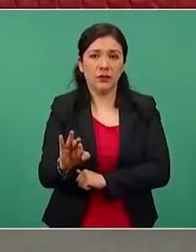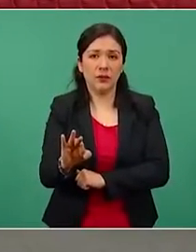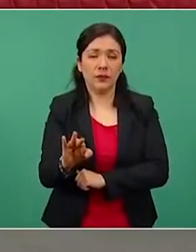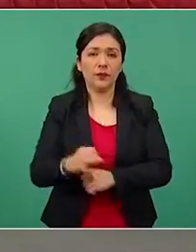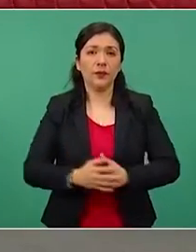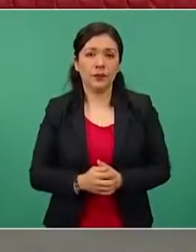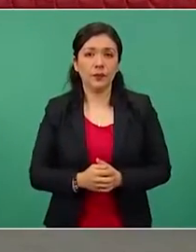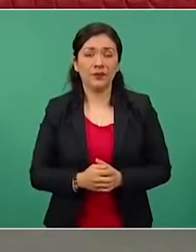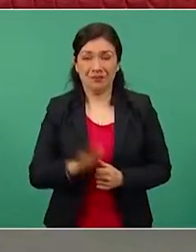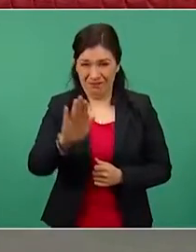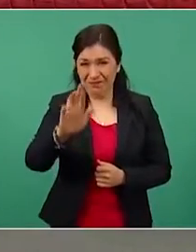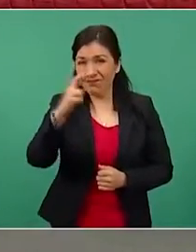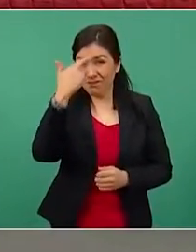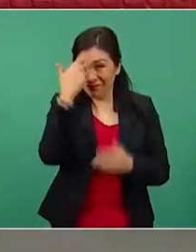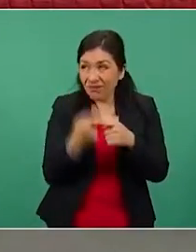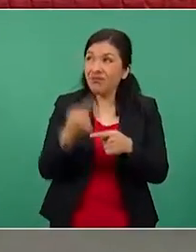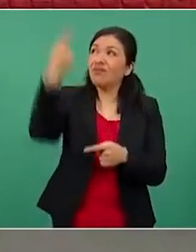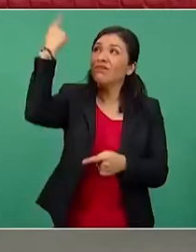Hace un año,